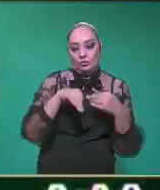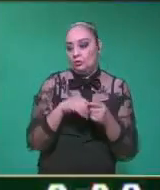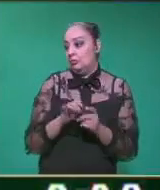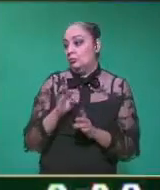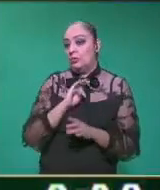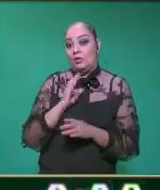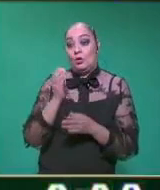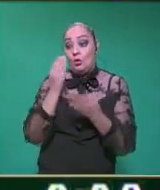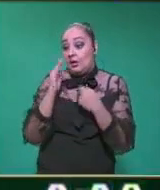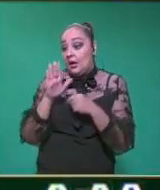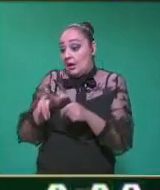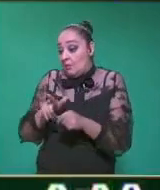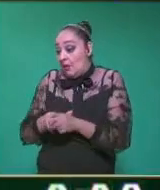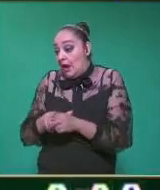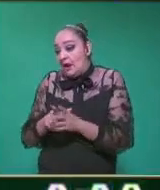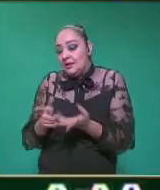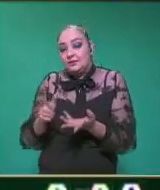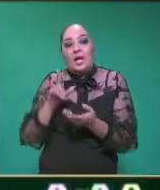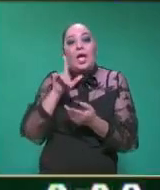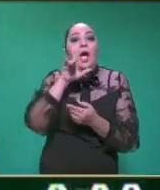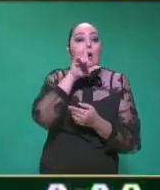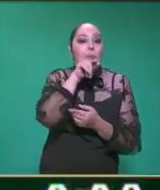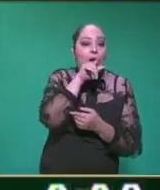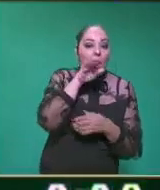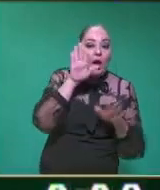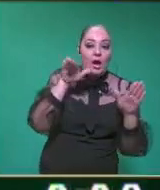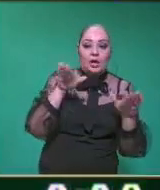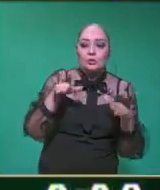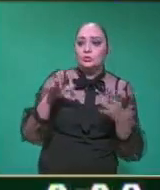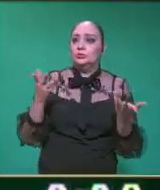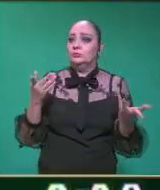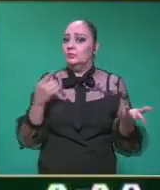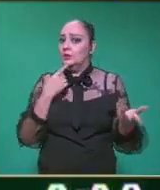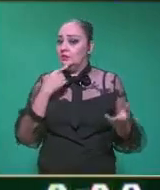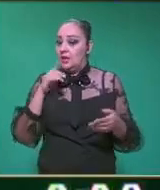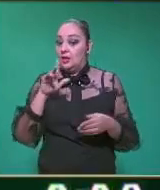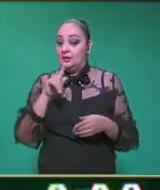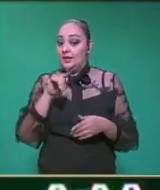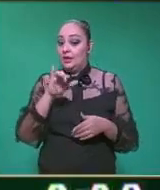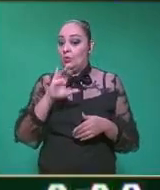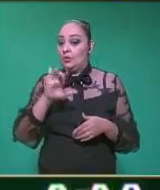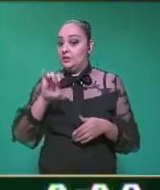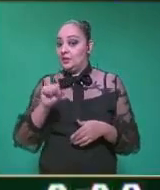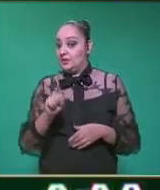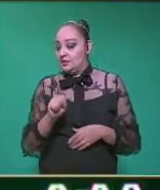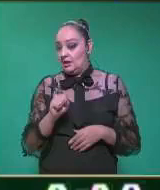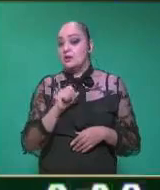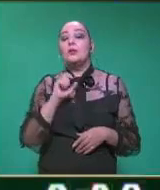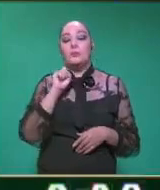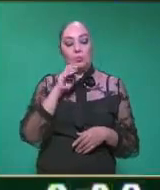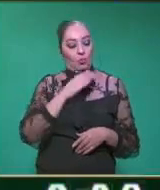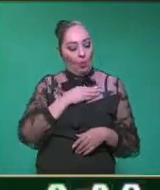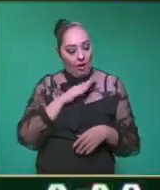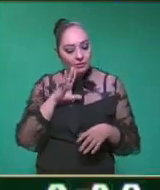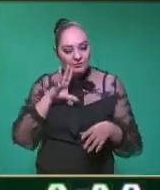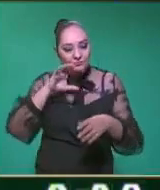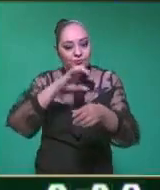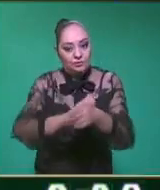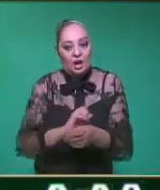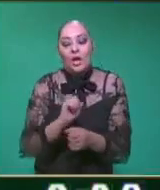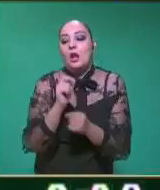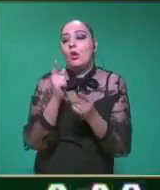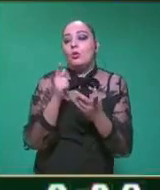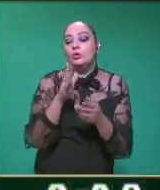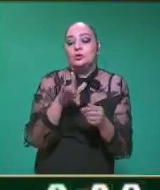animales más pequeños, aves. Muchos creen que el tlacuache no caza, los tlacuaches son buenos cazadores a veces, con algunas especies